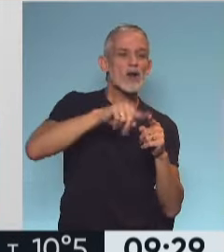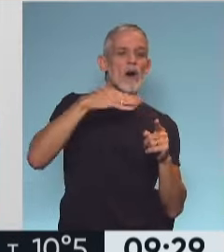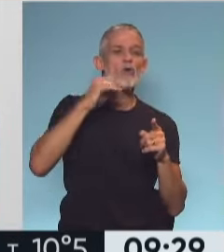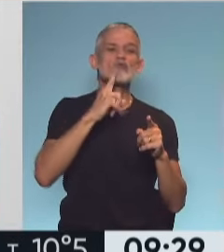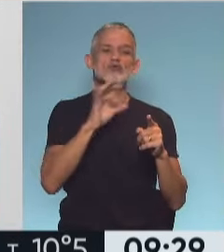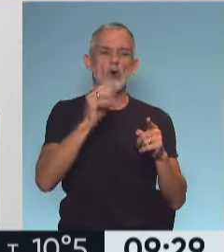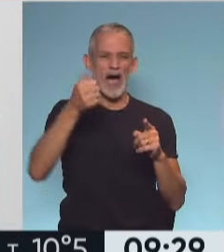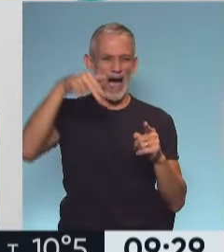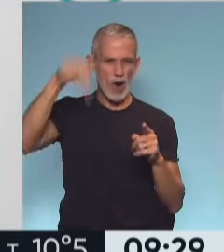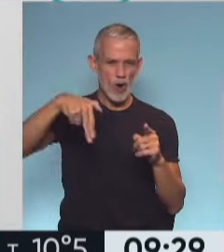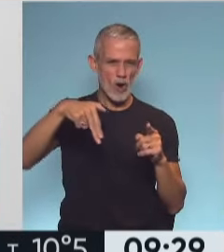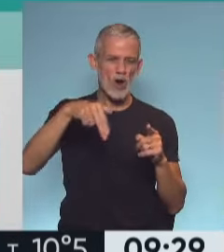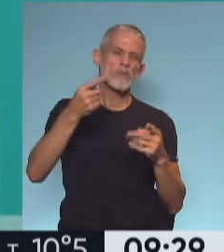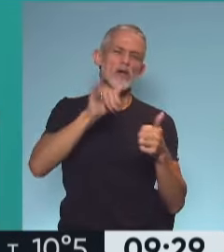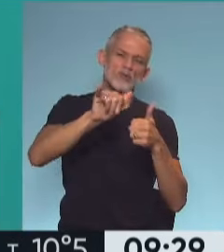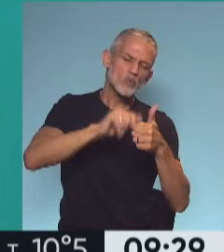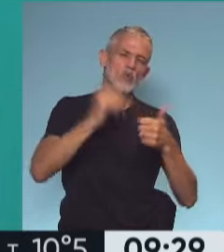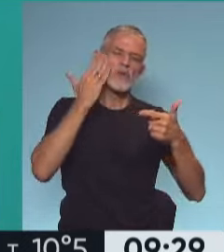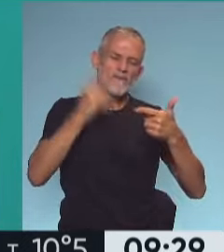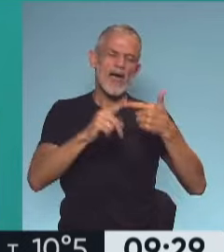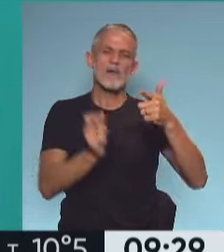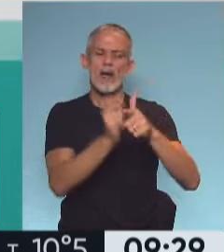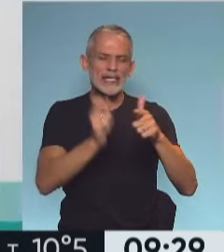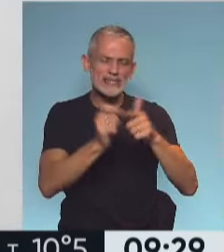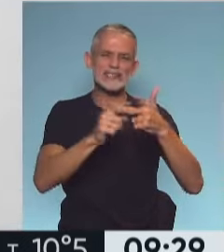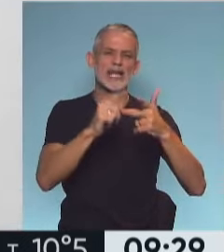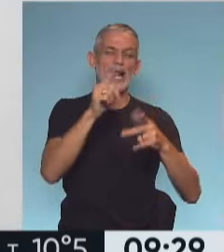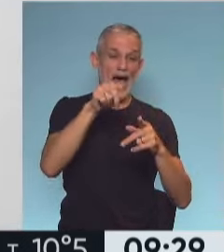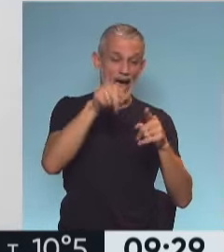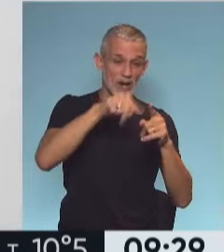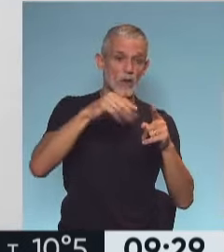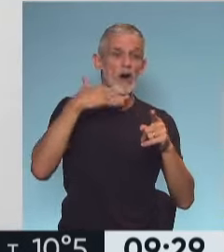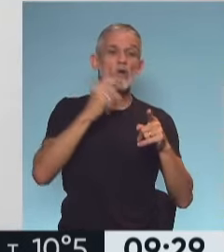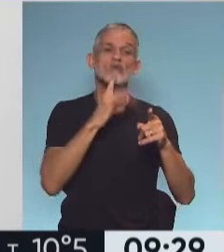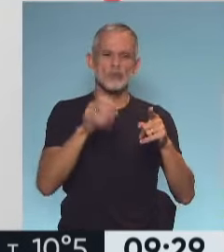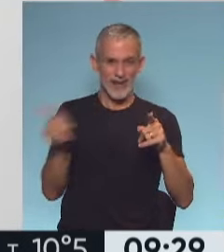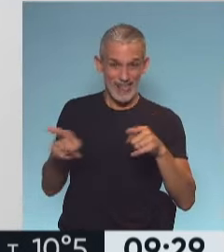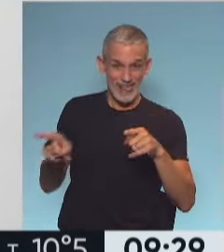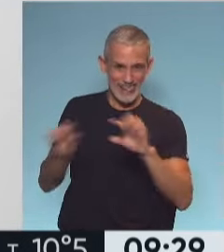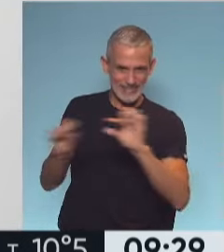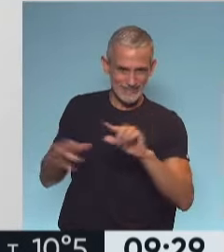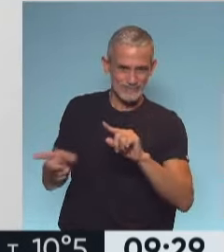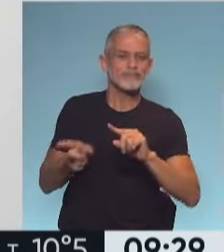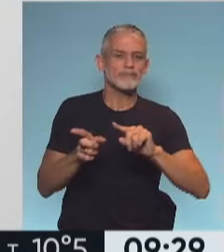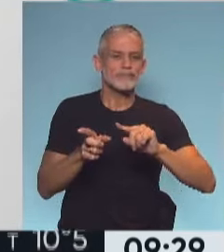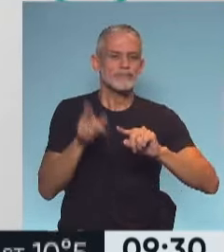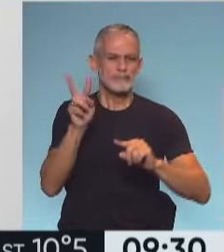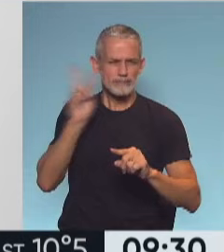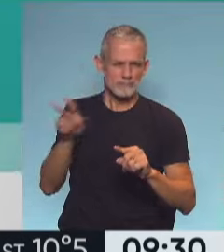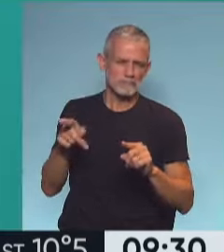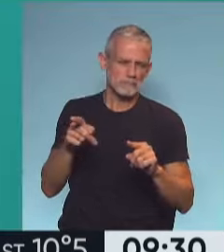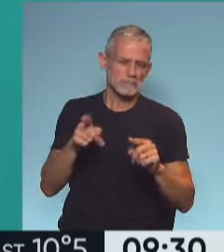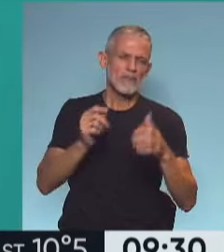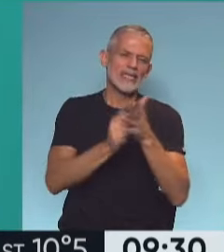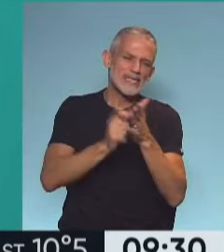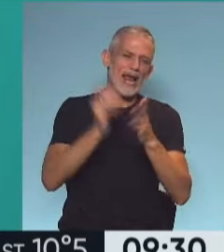on lo pueden seguir en YouTube en Facebook en Instagram arroba justo a on ahora seguro aparece acá en el Zócalo lo pueden seguir a él hay